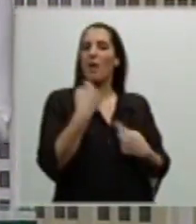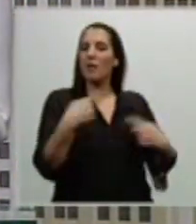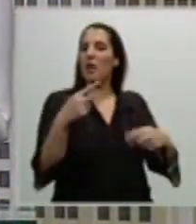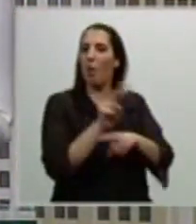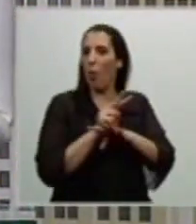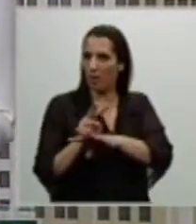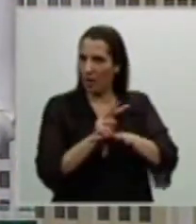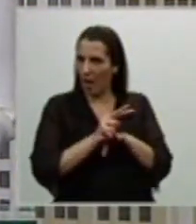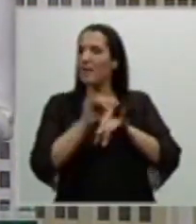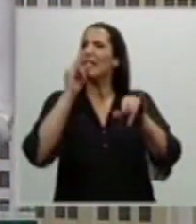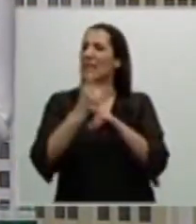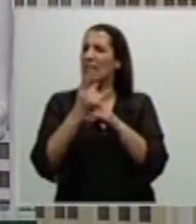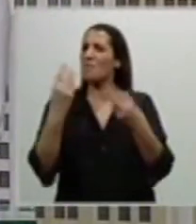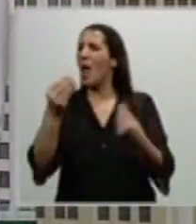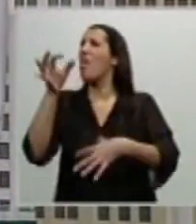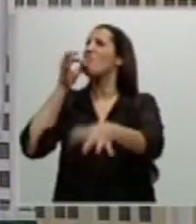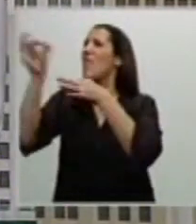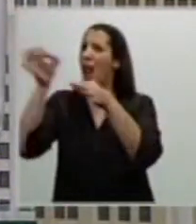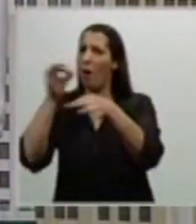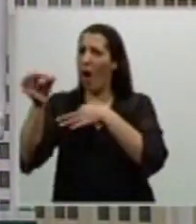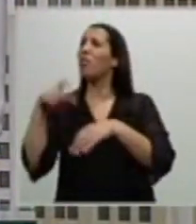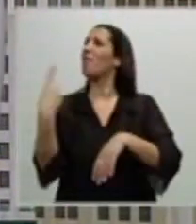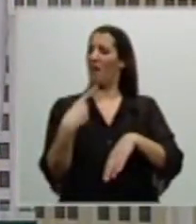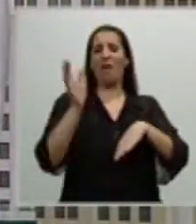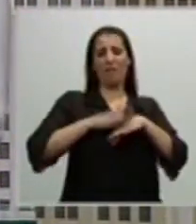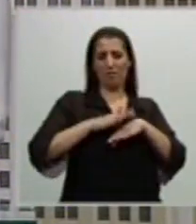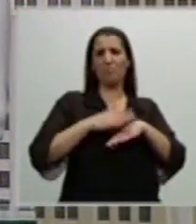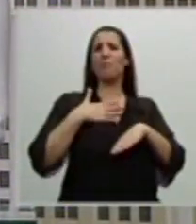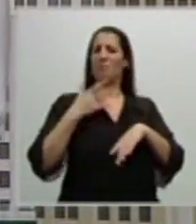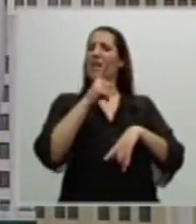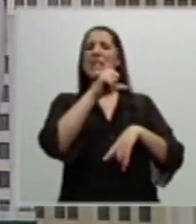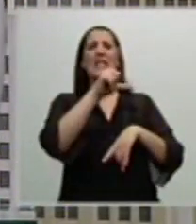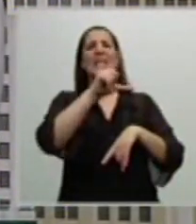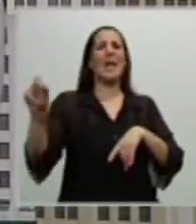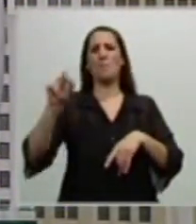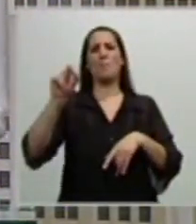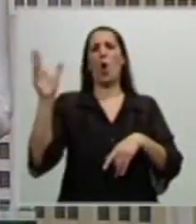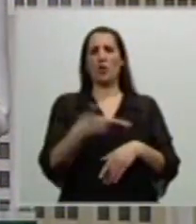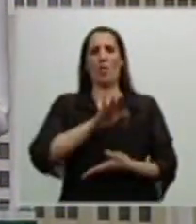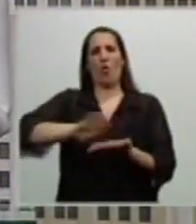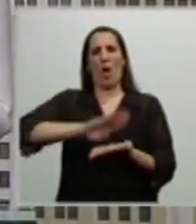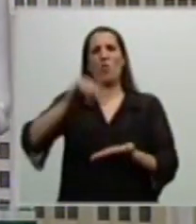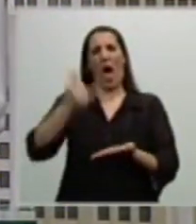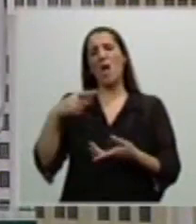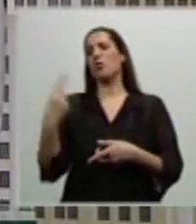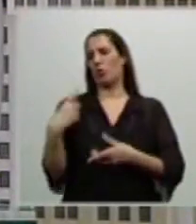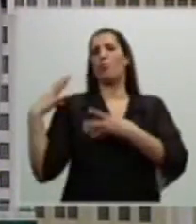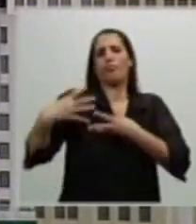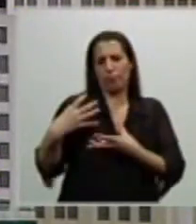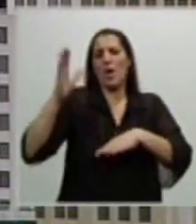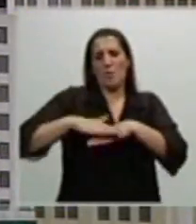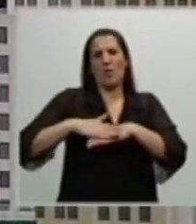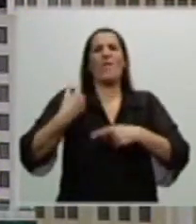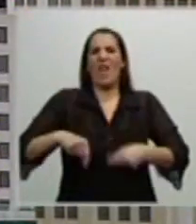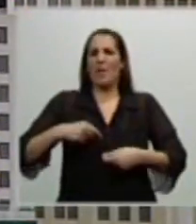y como siempre digo, haciéndonos cargo del 100% de la deuda de nuestros saquedores en forma justa, equitativa,